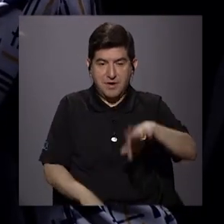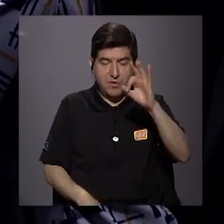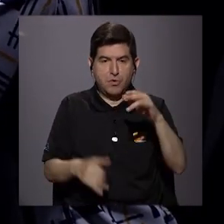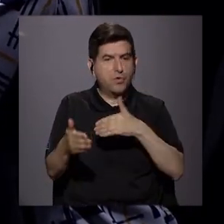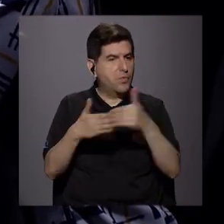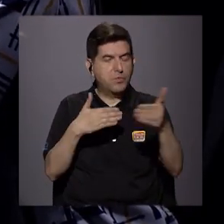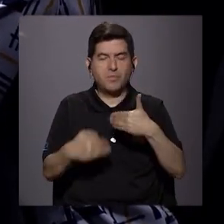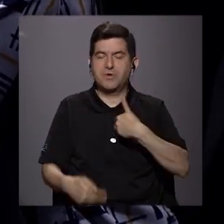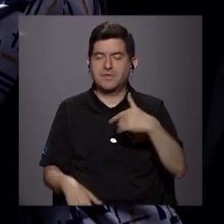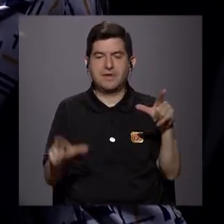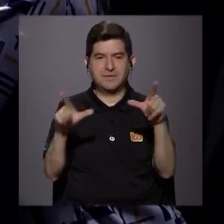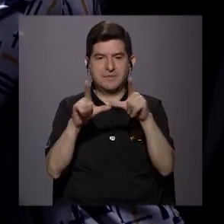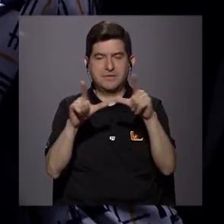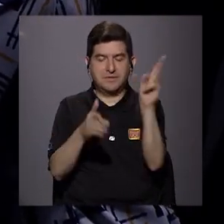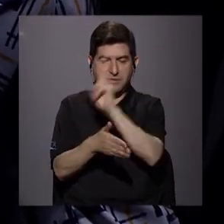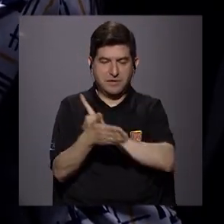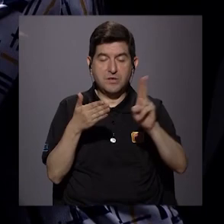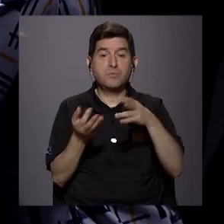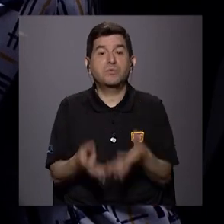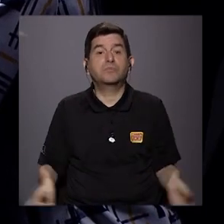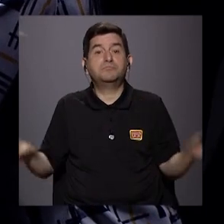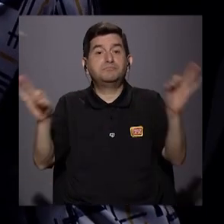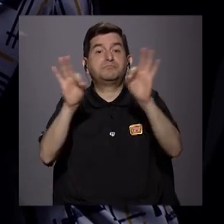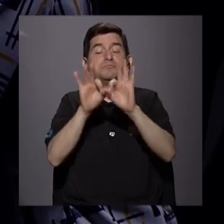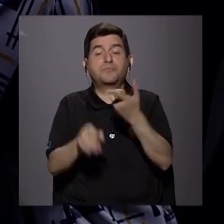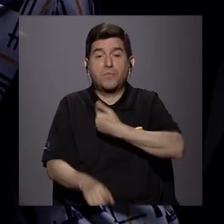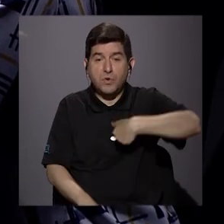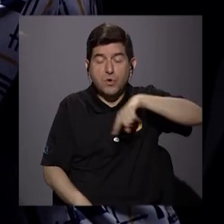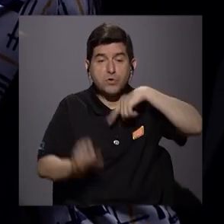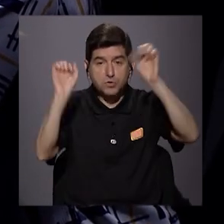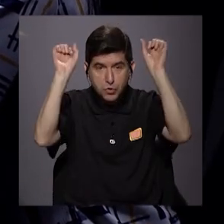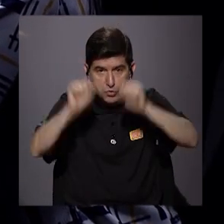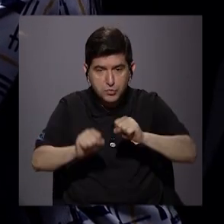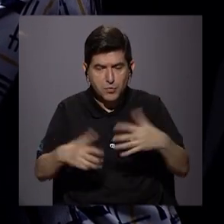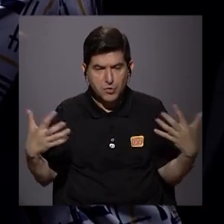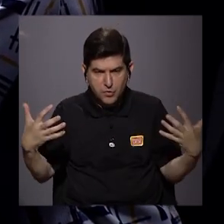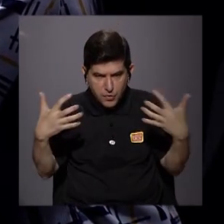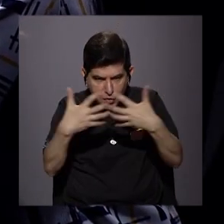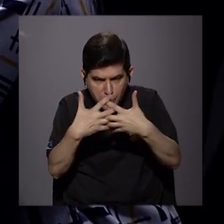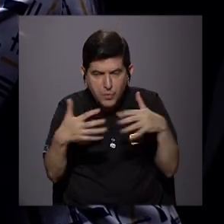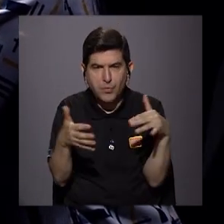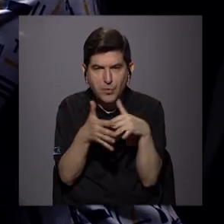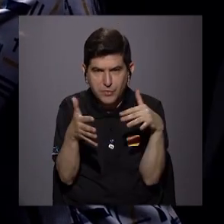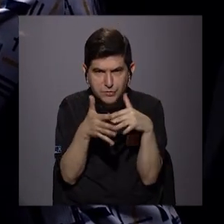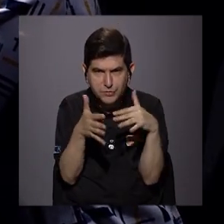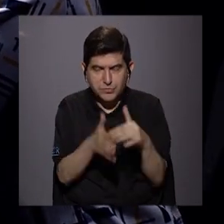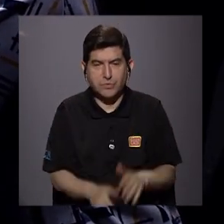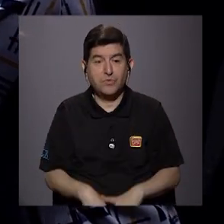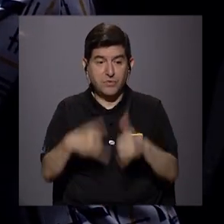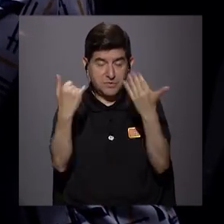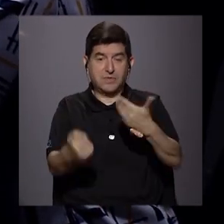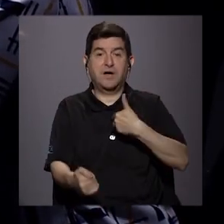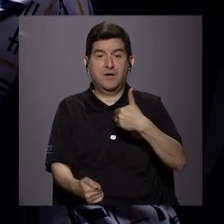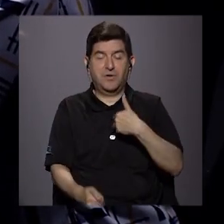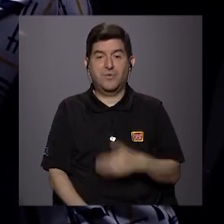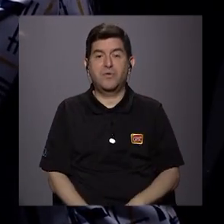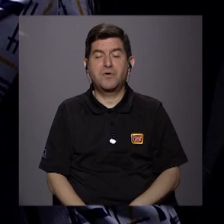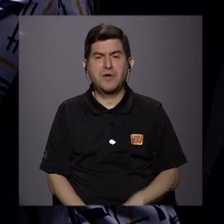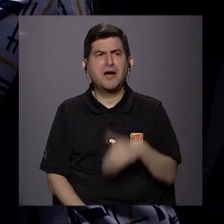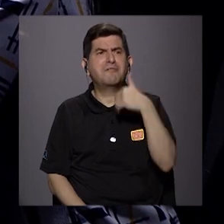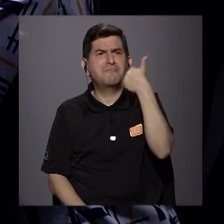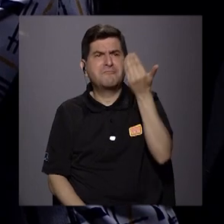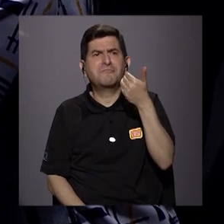que ya tengo un título universitario. Y yo creo que eso es importante. ¿Cómo nosotros podemos complementar nuestros estudios? Ahora tenemos también muchas